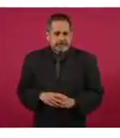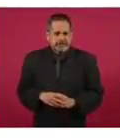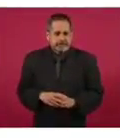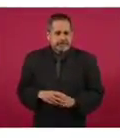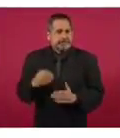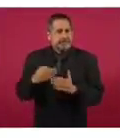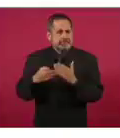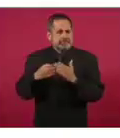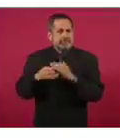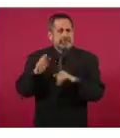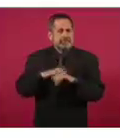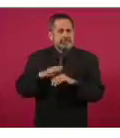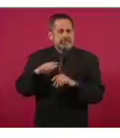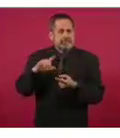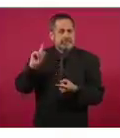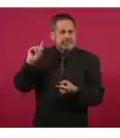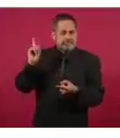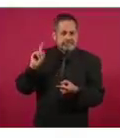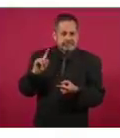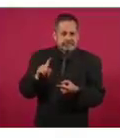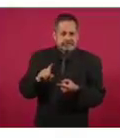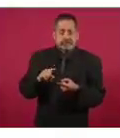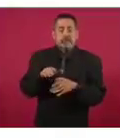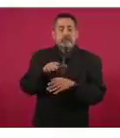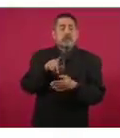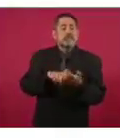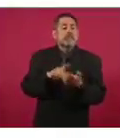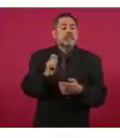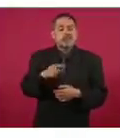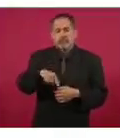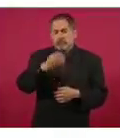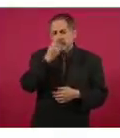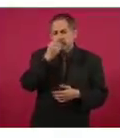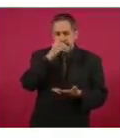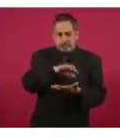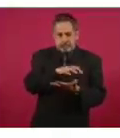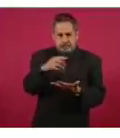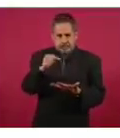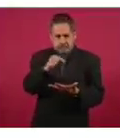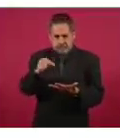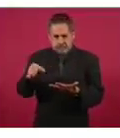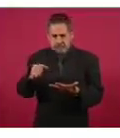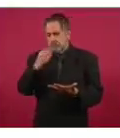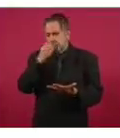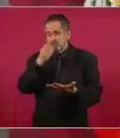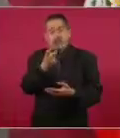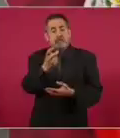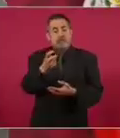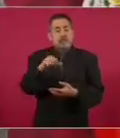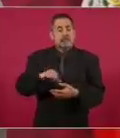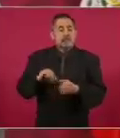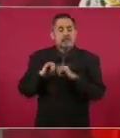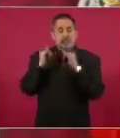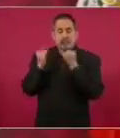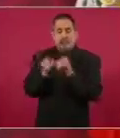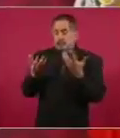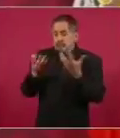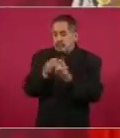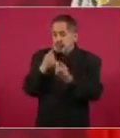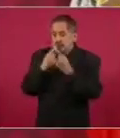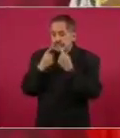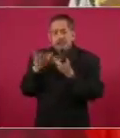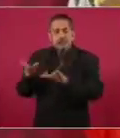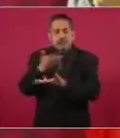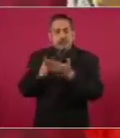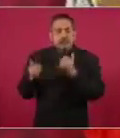los precios de alimentos. Pero eso tengo hoy esta reunión y